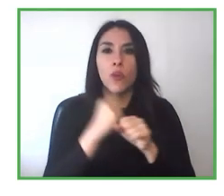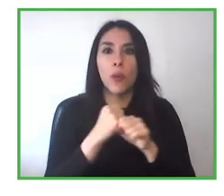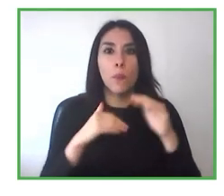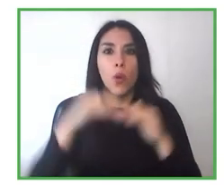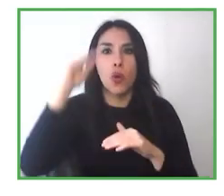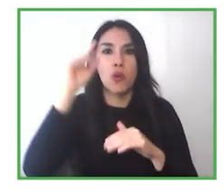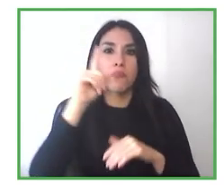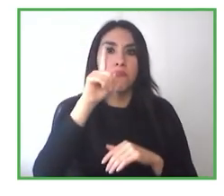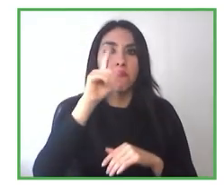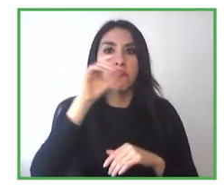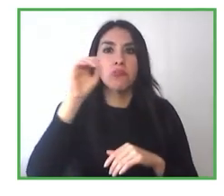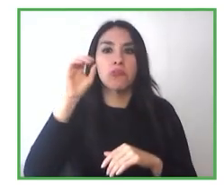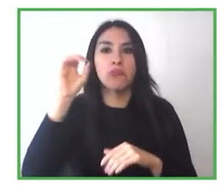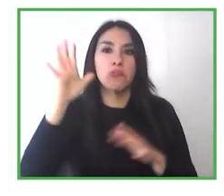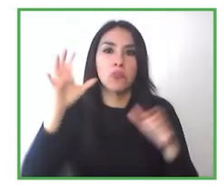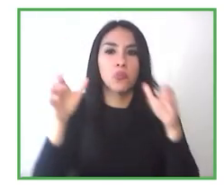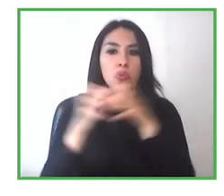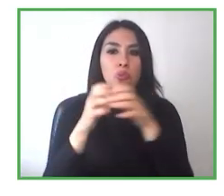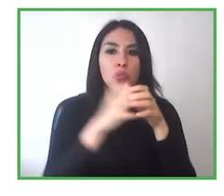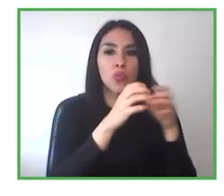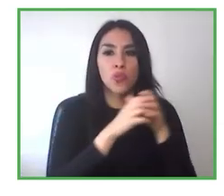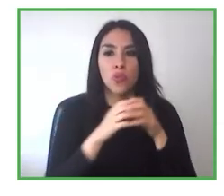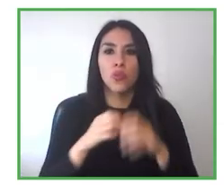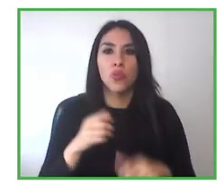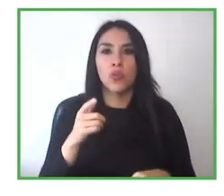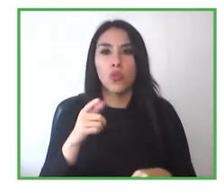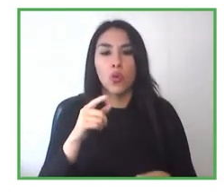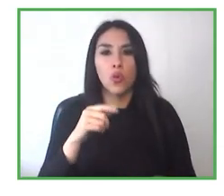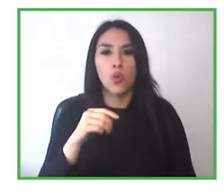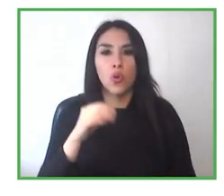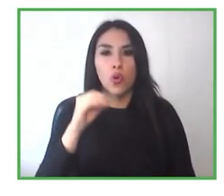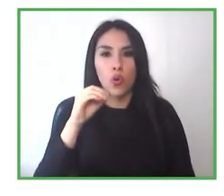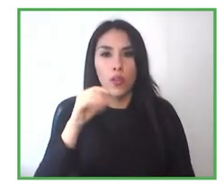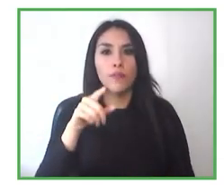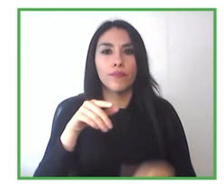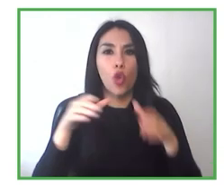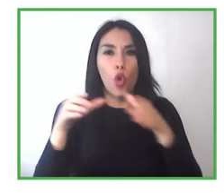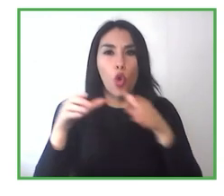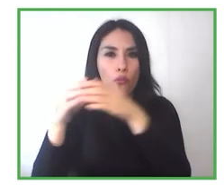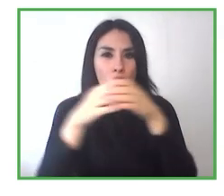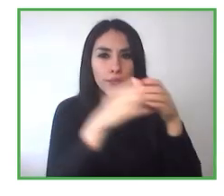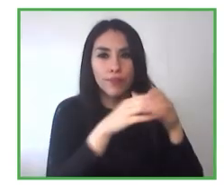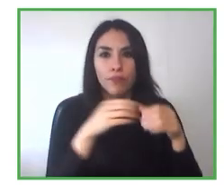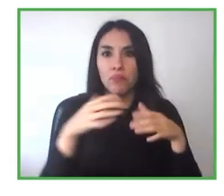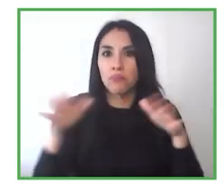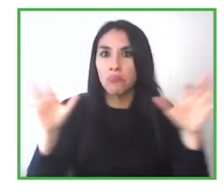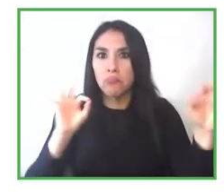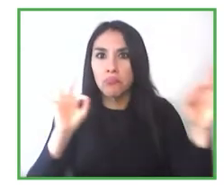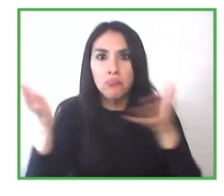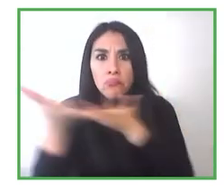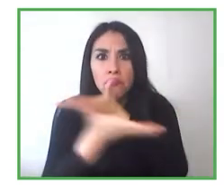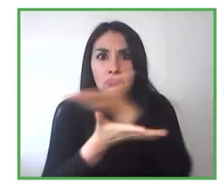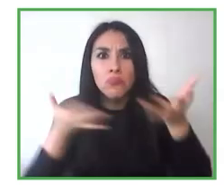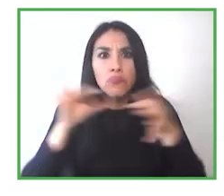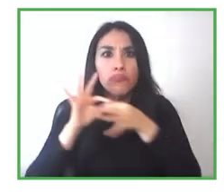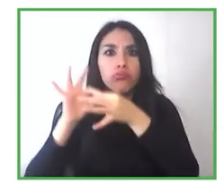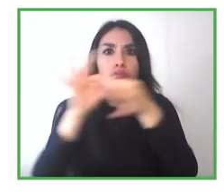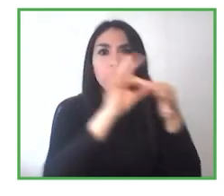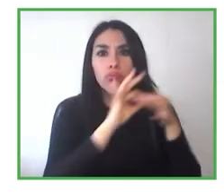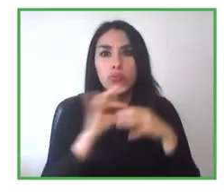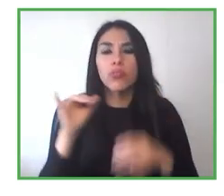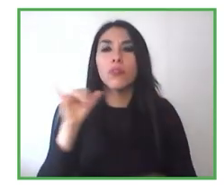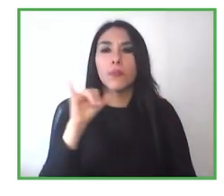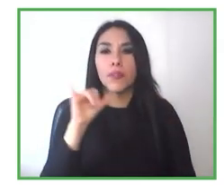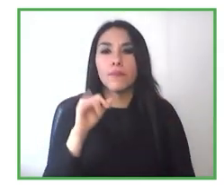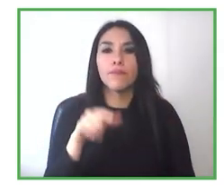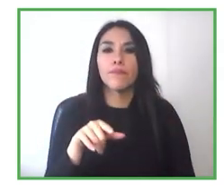decimos nosotros, tipo actito, pero va a poner a disposición prontamente, no solamente la posibilidad de que